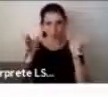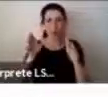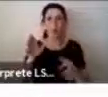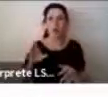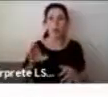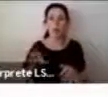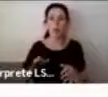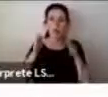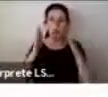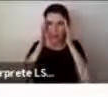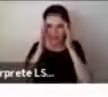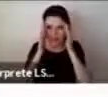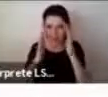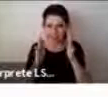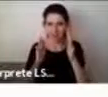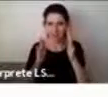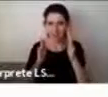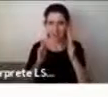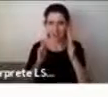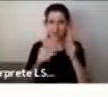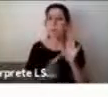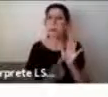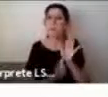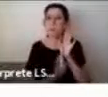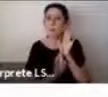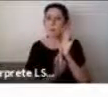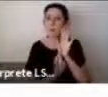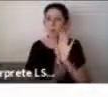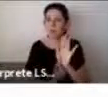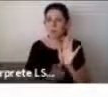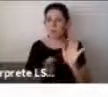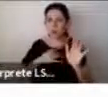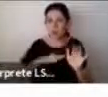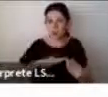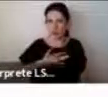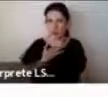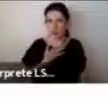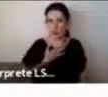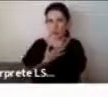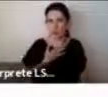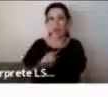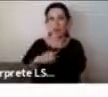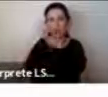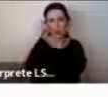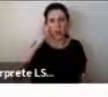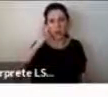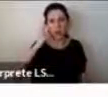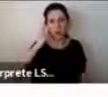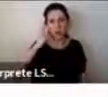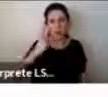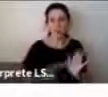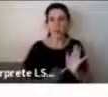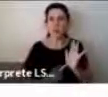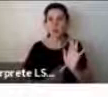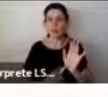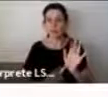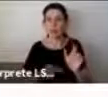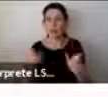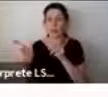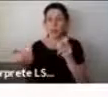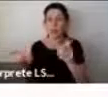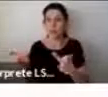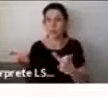capacidad de poder presentar de forma efectiva lo que yo siento o lo que yo creo y que las otras personas puedan